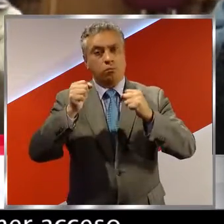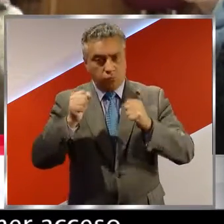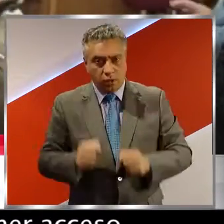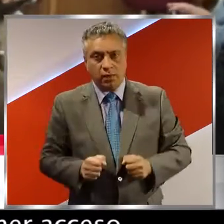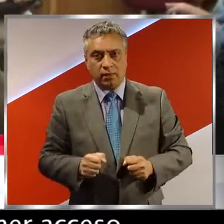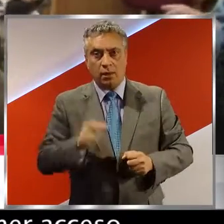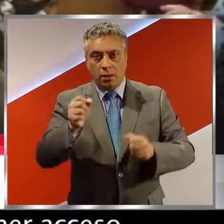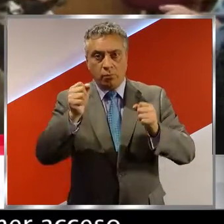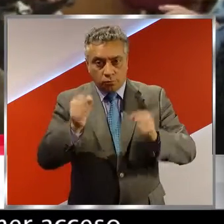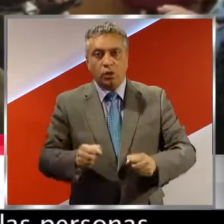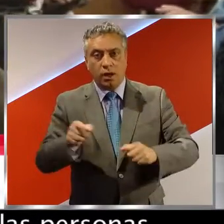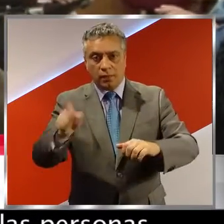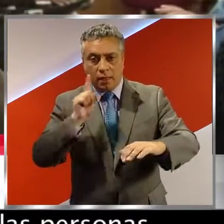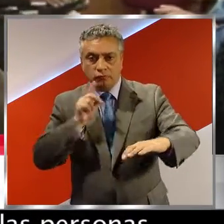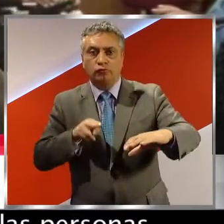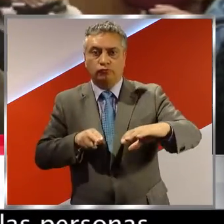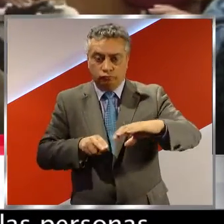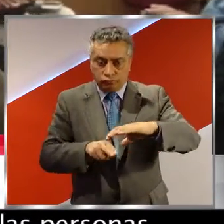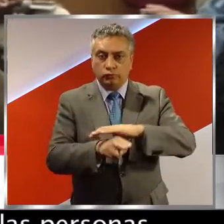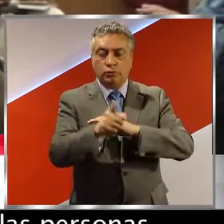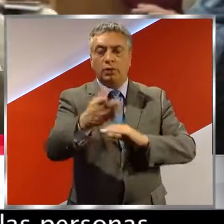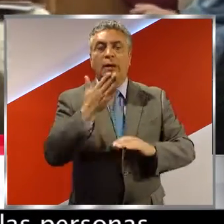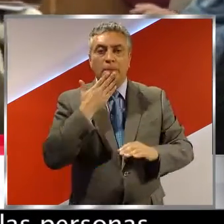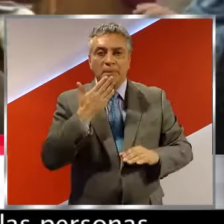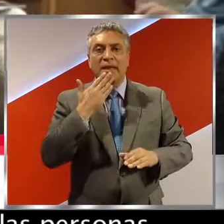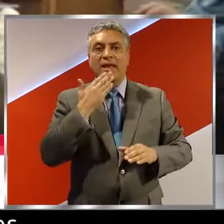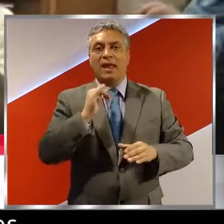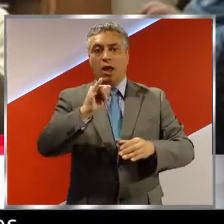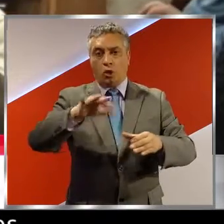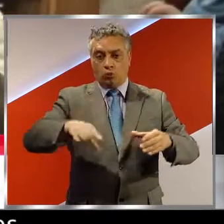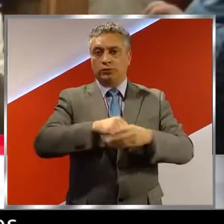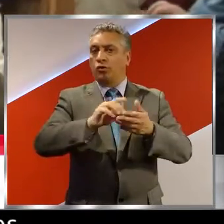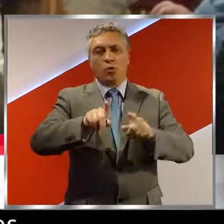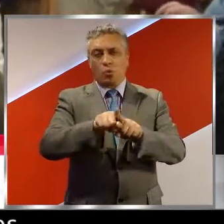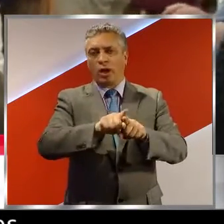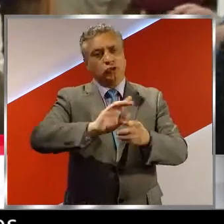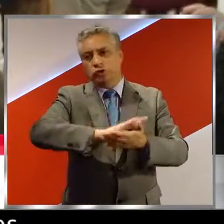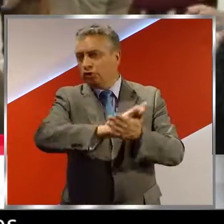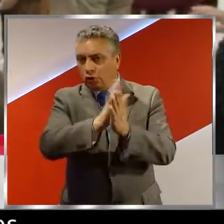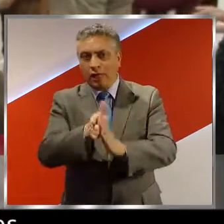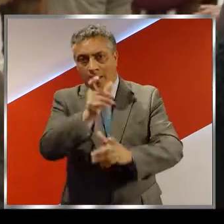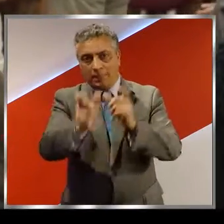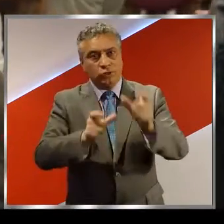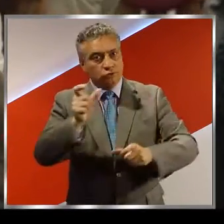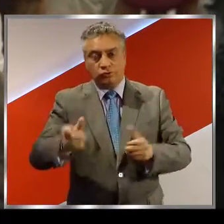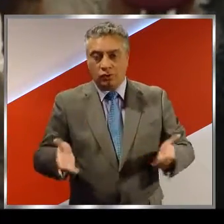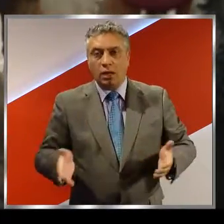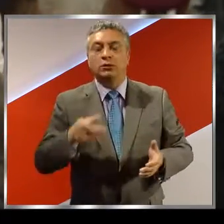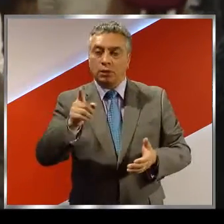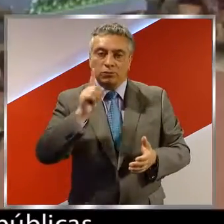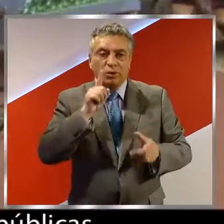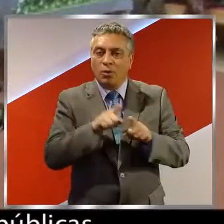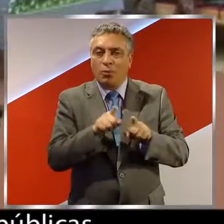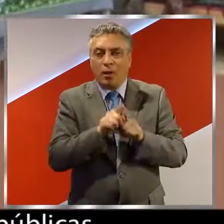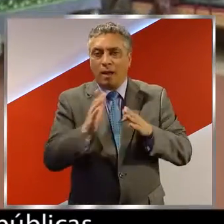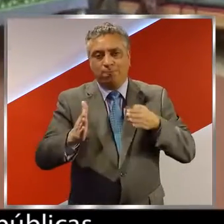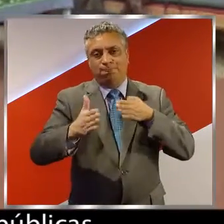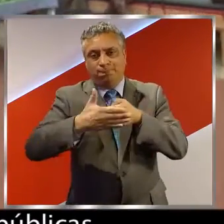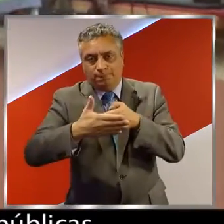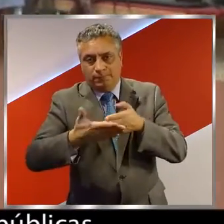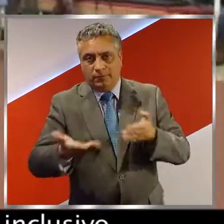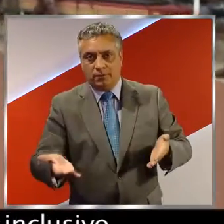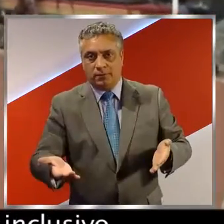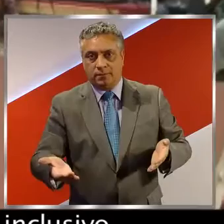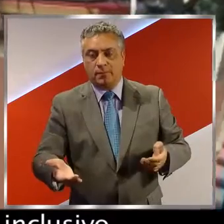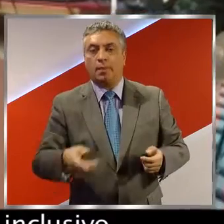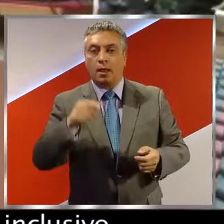donde puedan tener acceso también inclusivo, como todas las personas, común y corriente, quedan truncados. Un catastro de